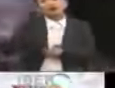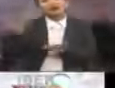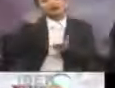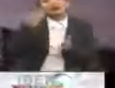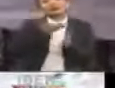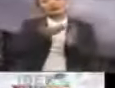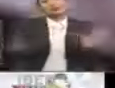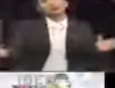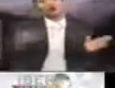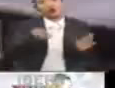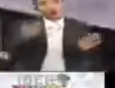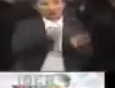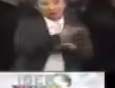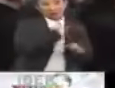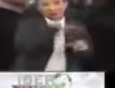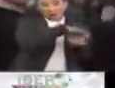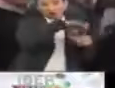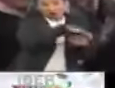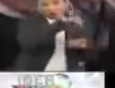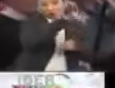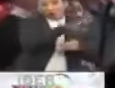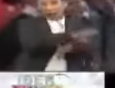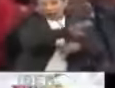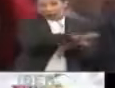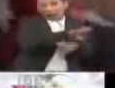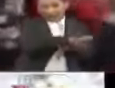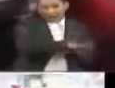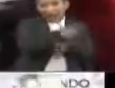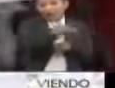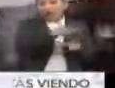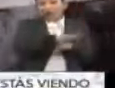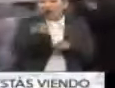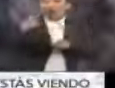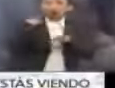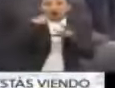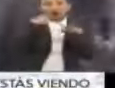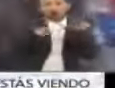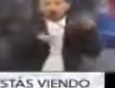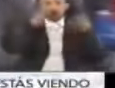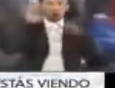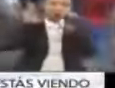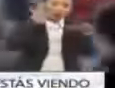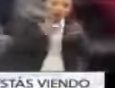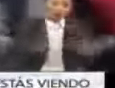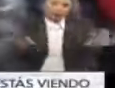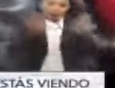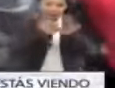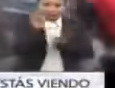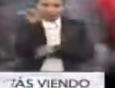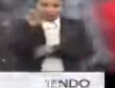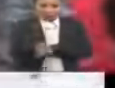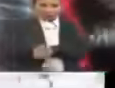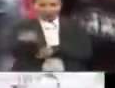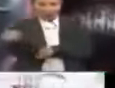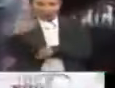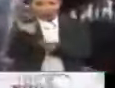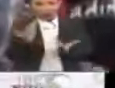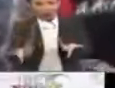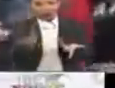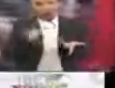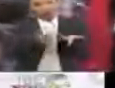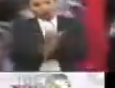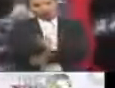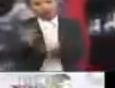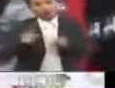jornada un día después de los comicios en Brasil? ¿Cuáles serían los puntos que tú destacarías más de este ejercicio